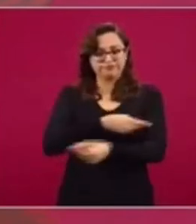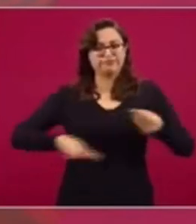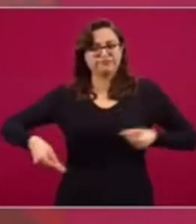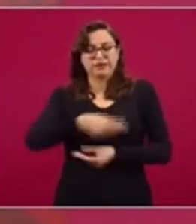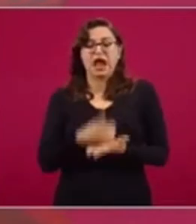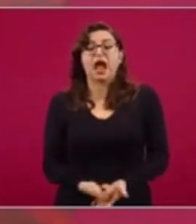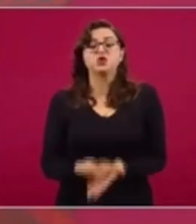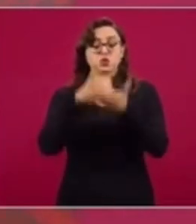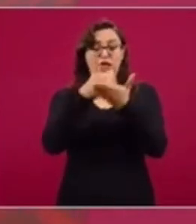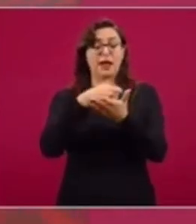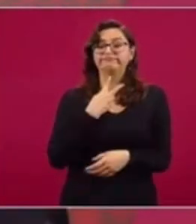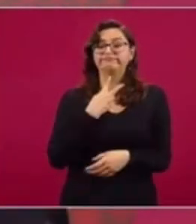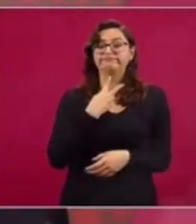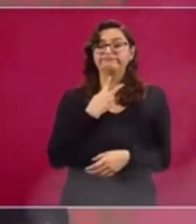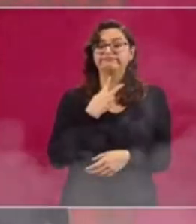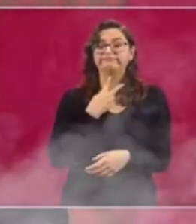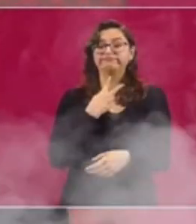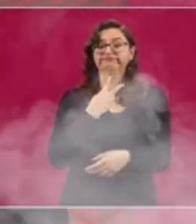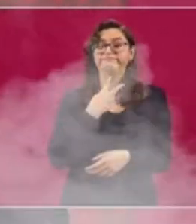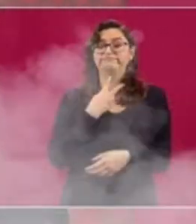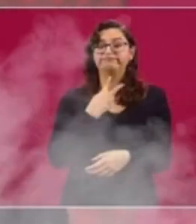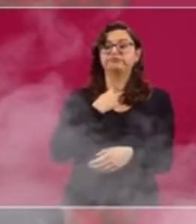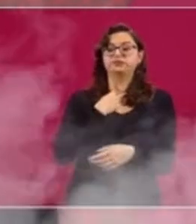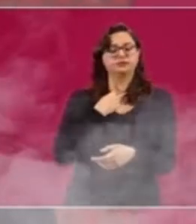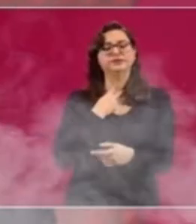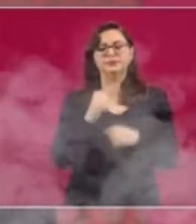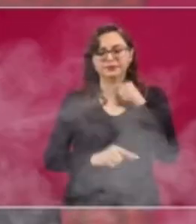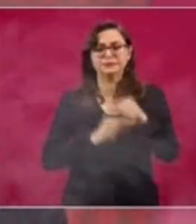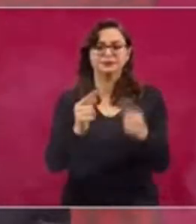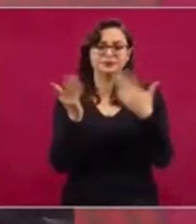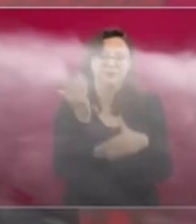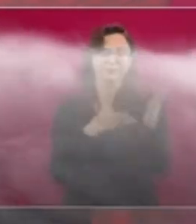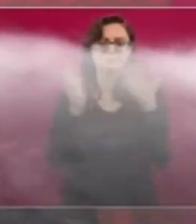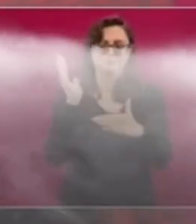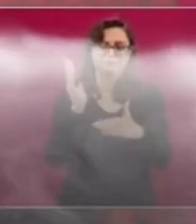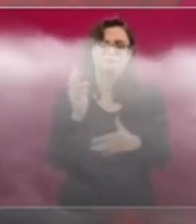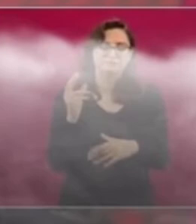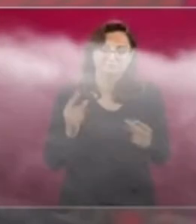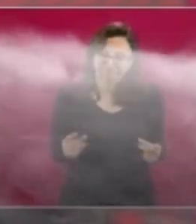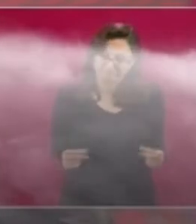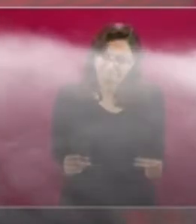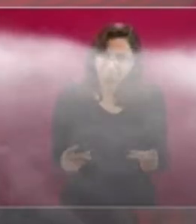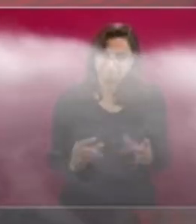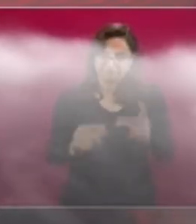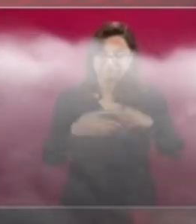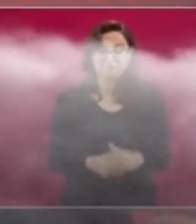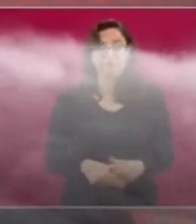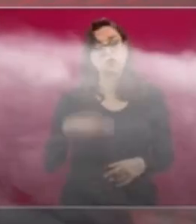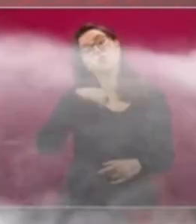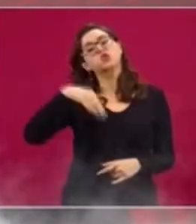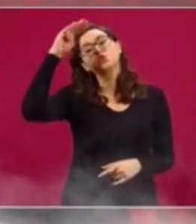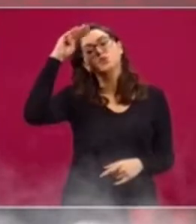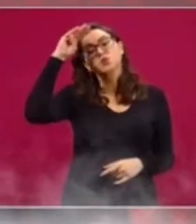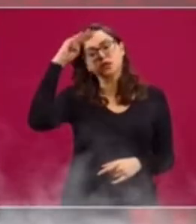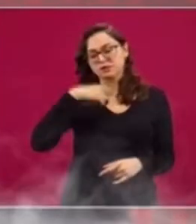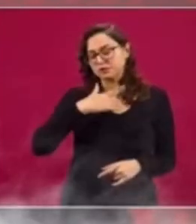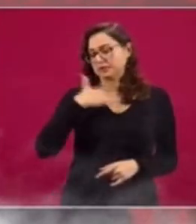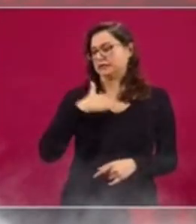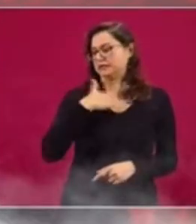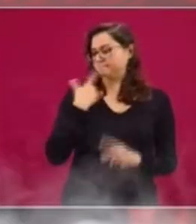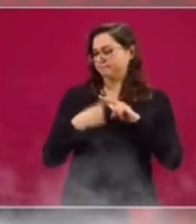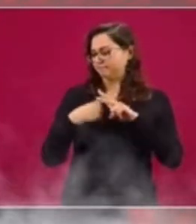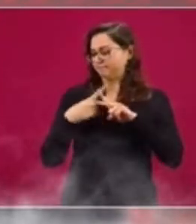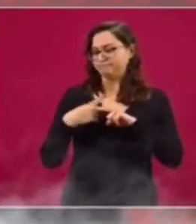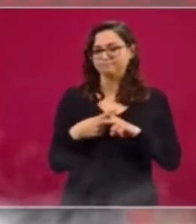A que salgamos de la crisis económica y sea pronto. Yo estimo que para